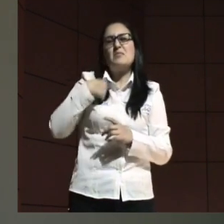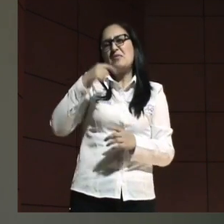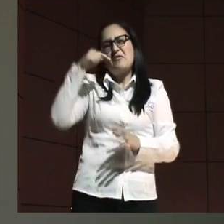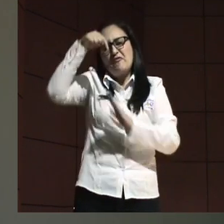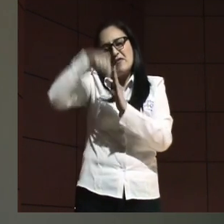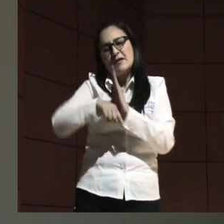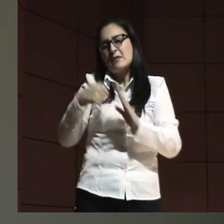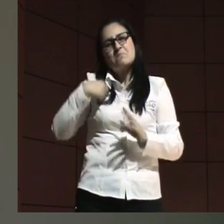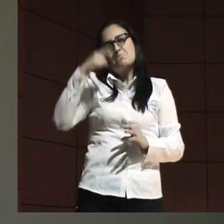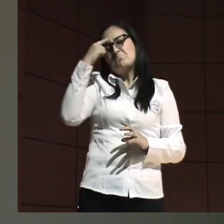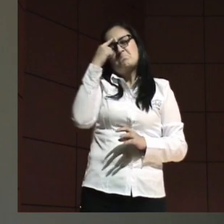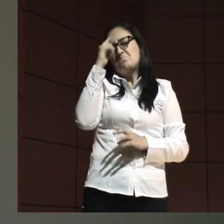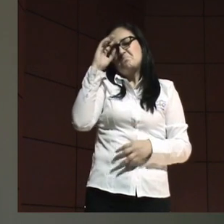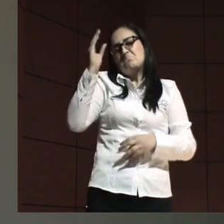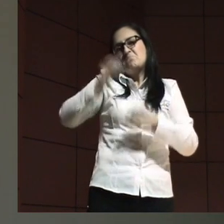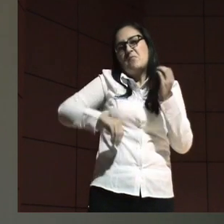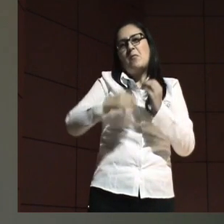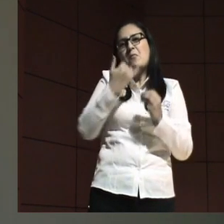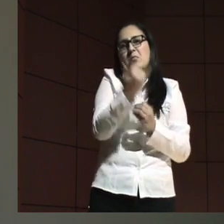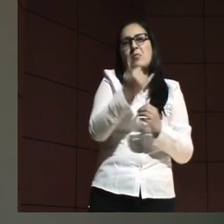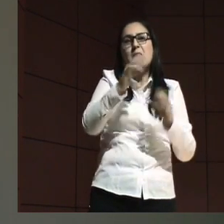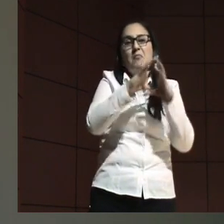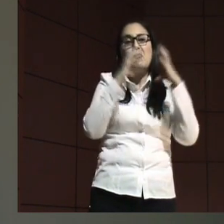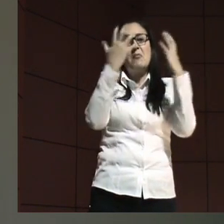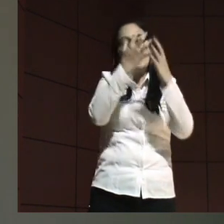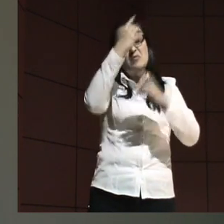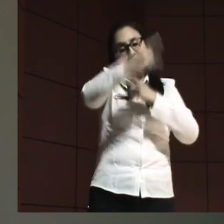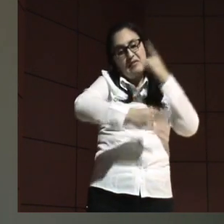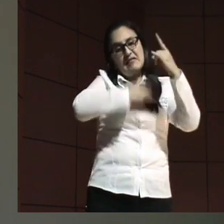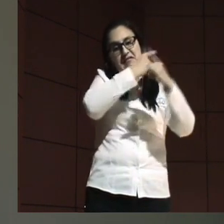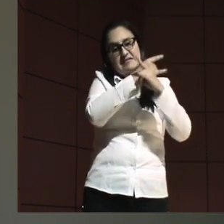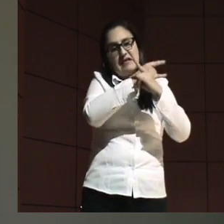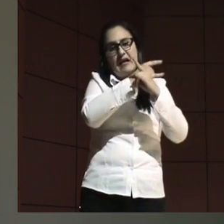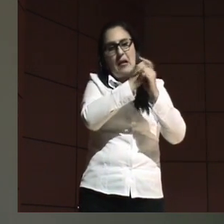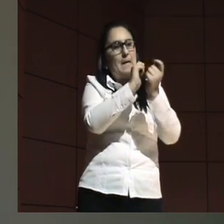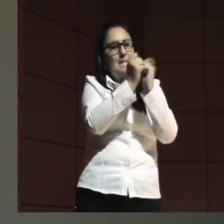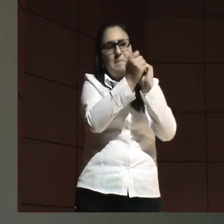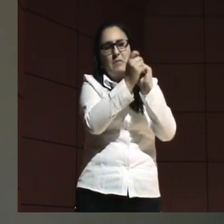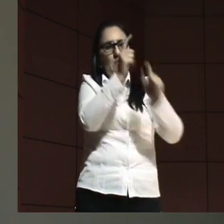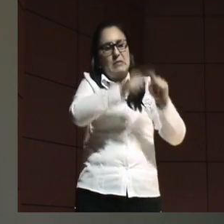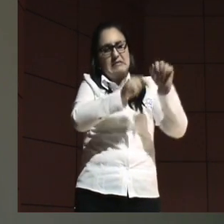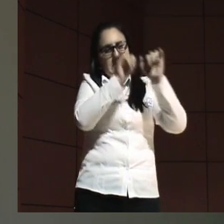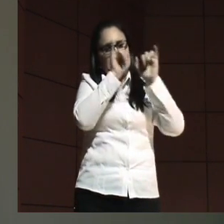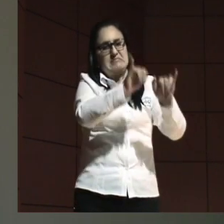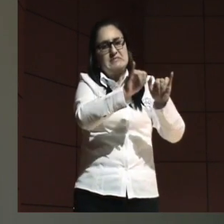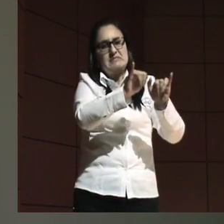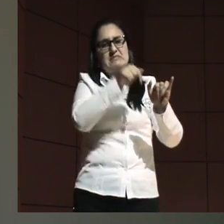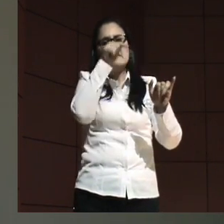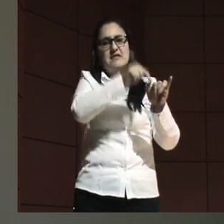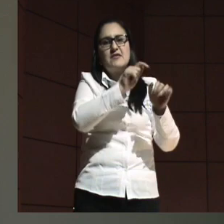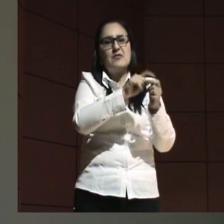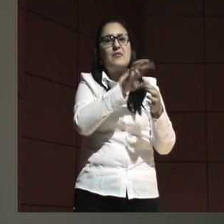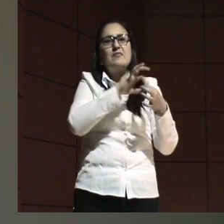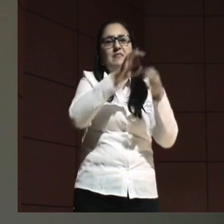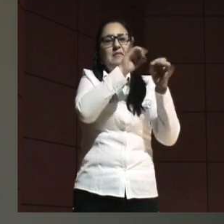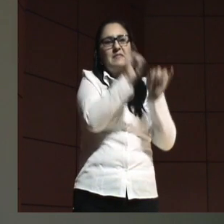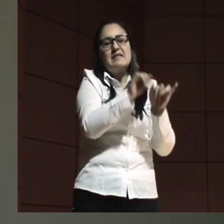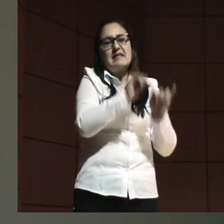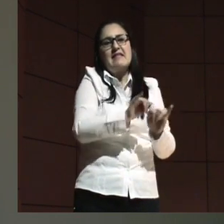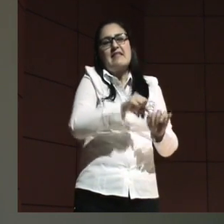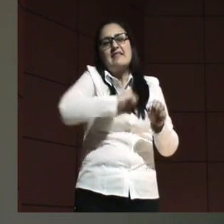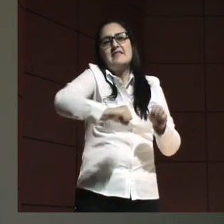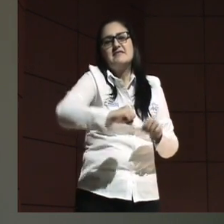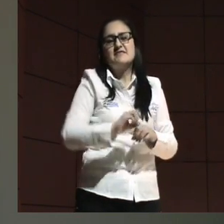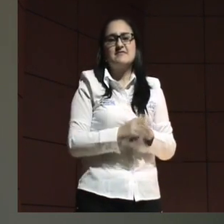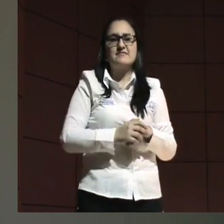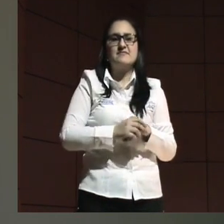el fondo haya un panel universal, inmutable, totalmente unívoco de derechos.